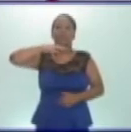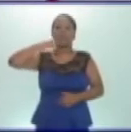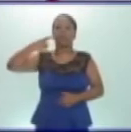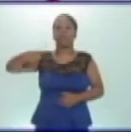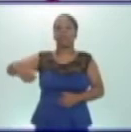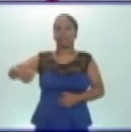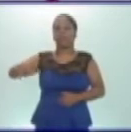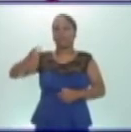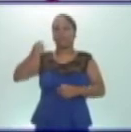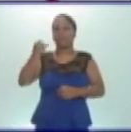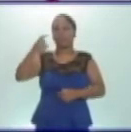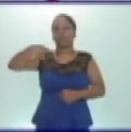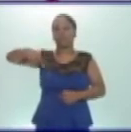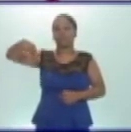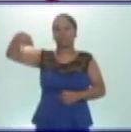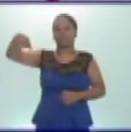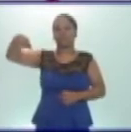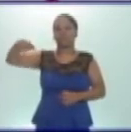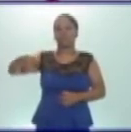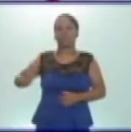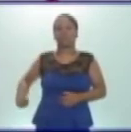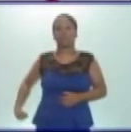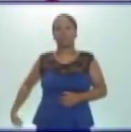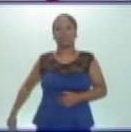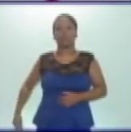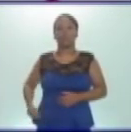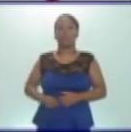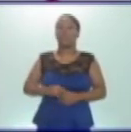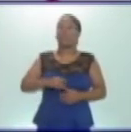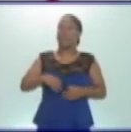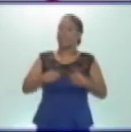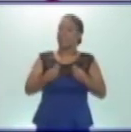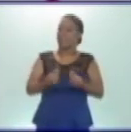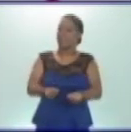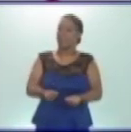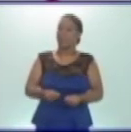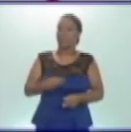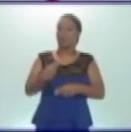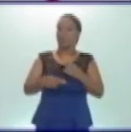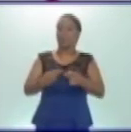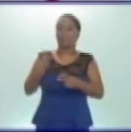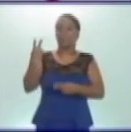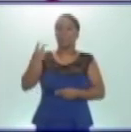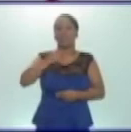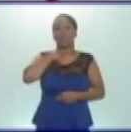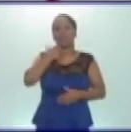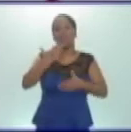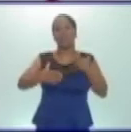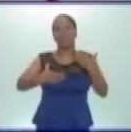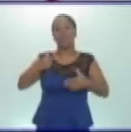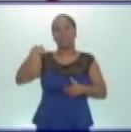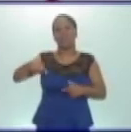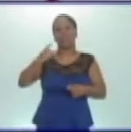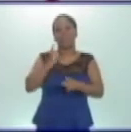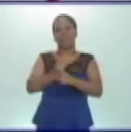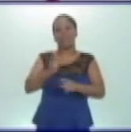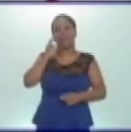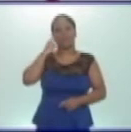el intestino grueso. Les propongo estar realizando ahora, mis estudiantes, la segunda actividad de este encuentro. Veamos.